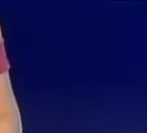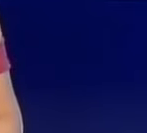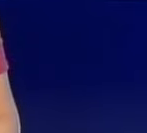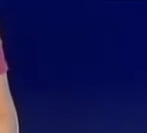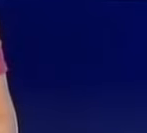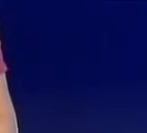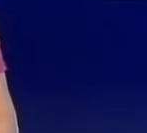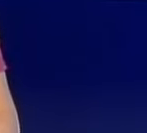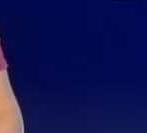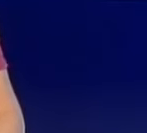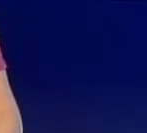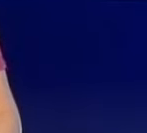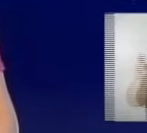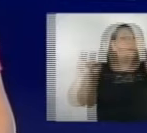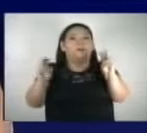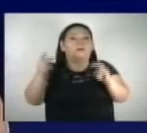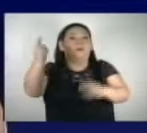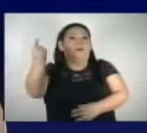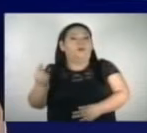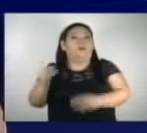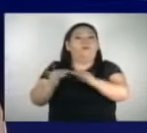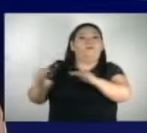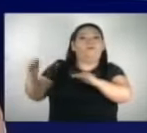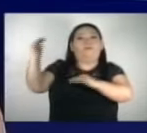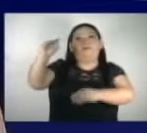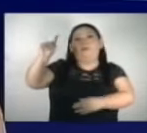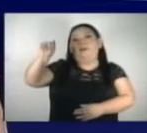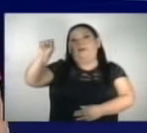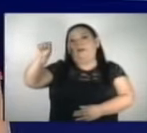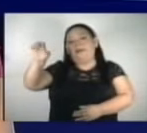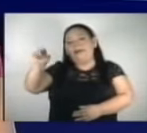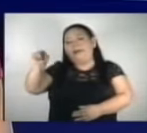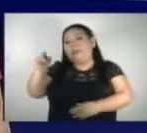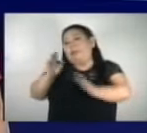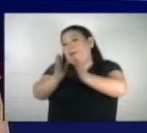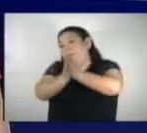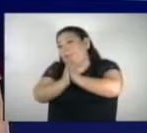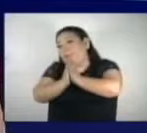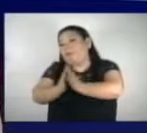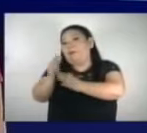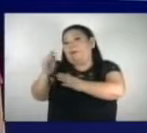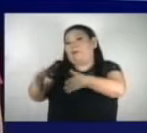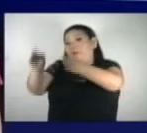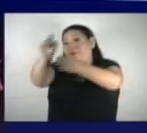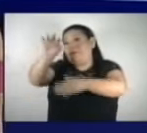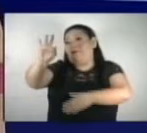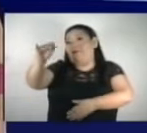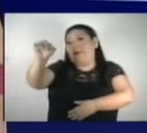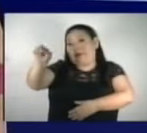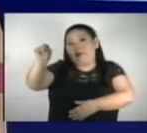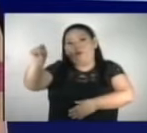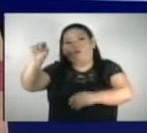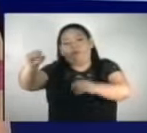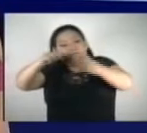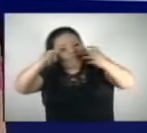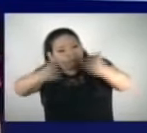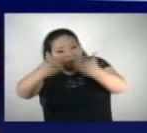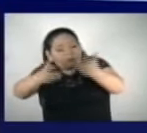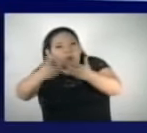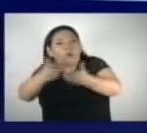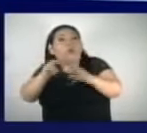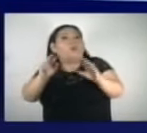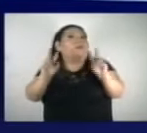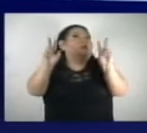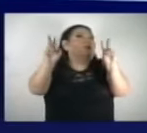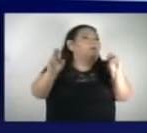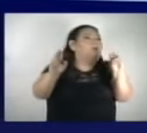Con el detalle de los hechos, magistrados del Tribunal Supremo Electoral piden a la Fiscalía General de la República que comiencen las investigaciones de todas